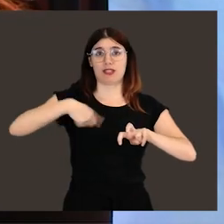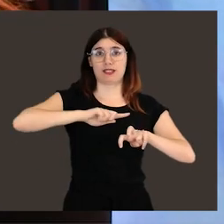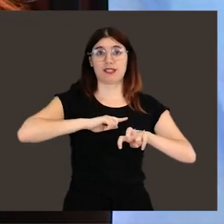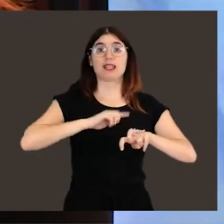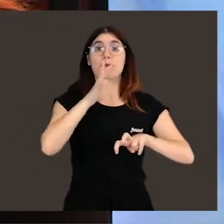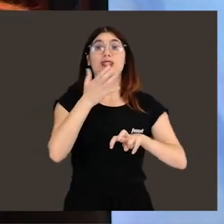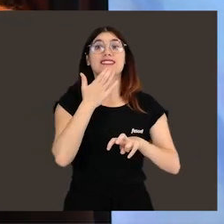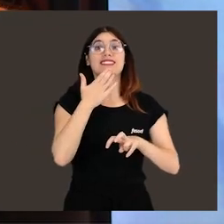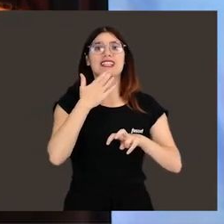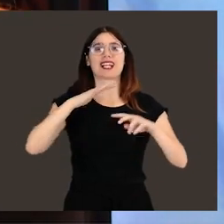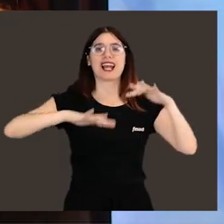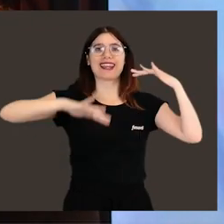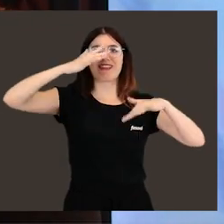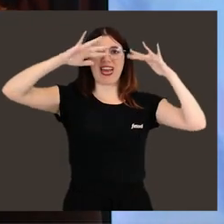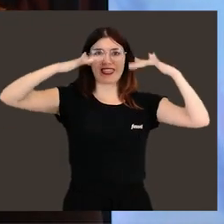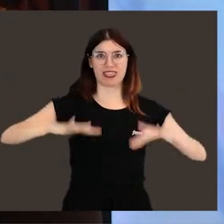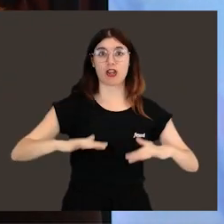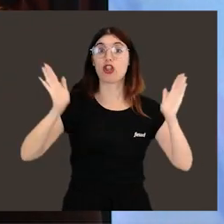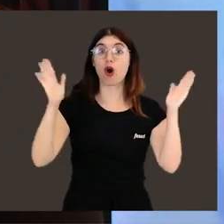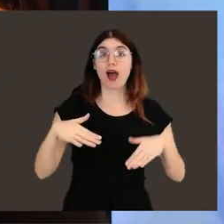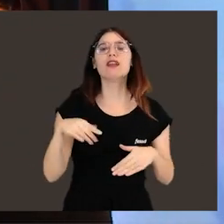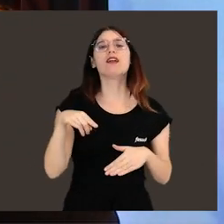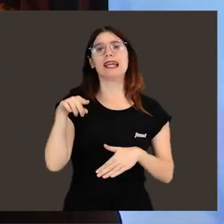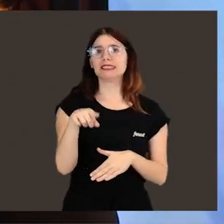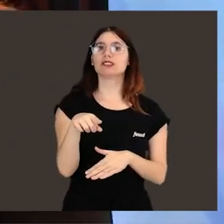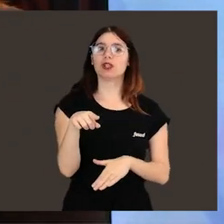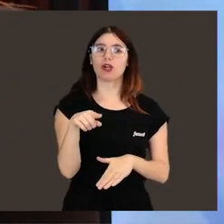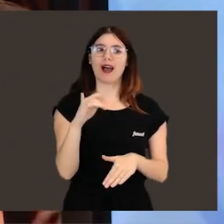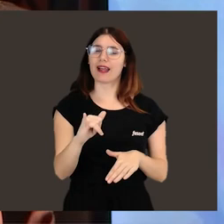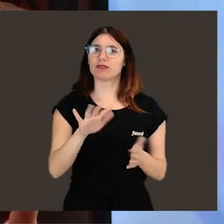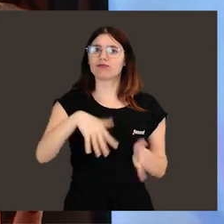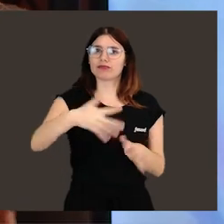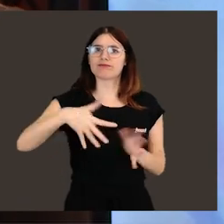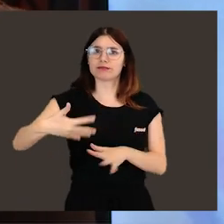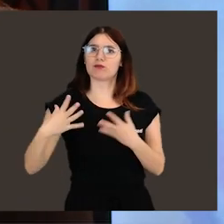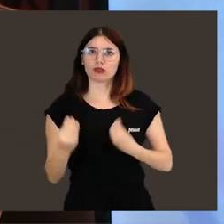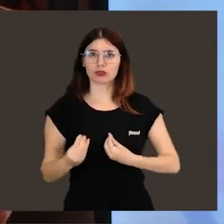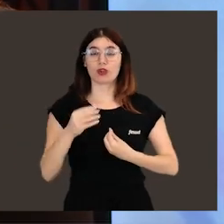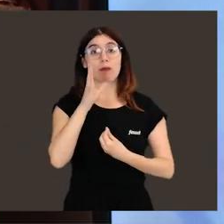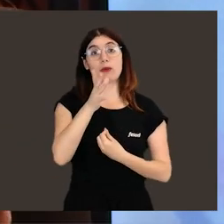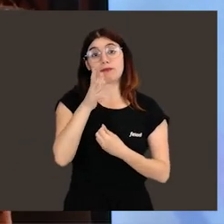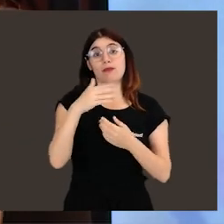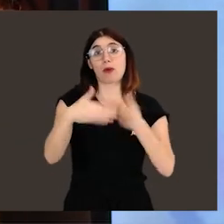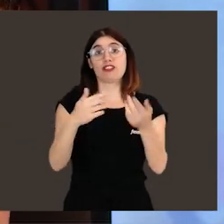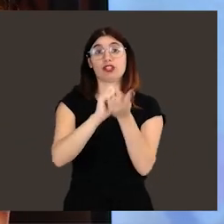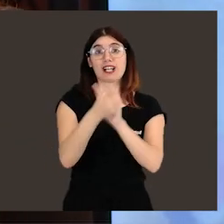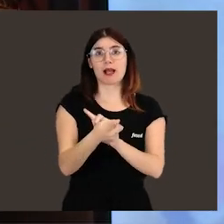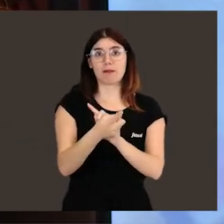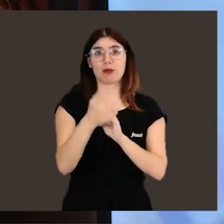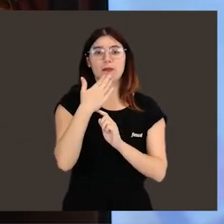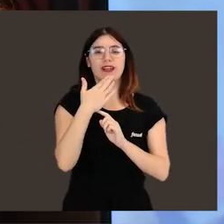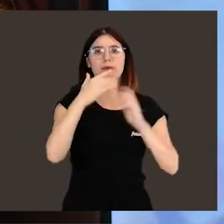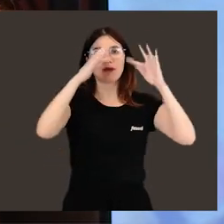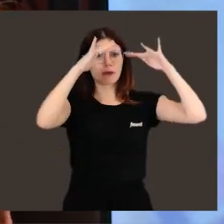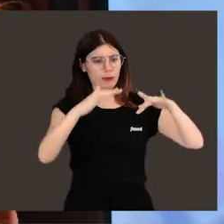en microgravedad. Eliminar la gravedad de la ecuación tiene múltiples aplicaciones. ¿Por qué? Porque los procesos